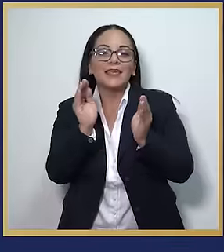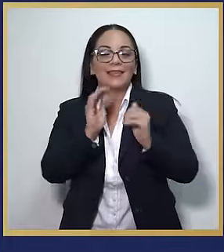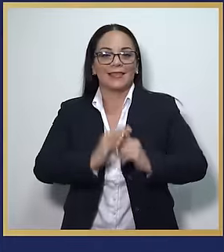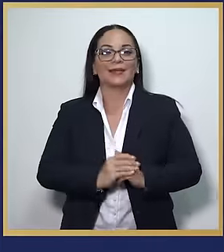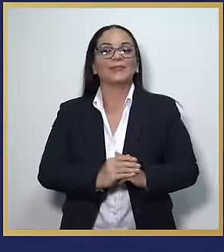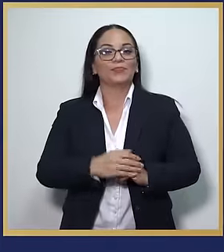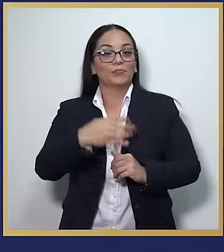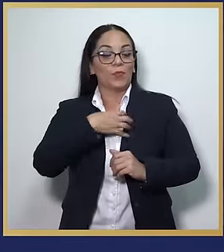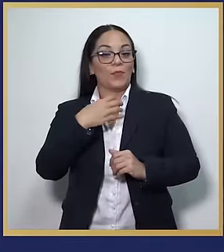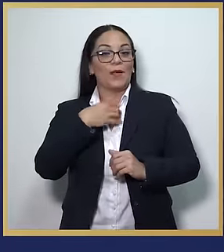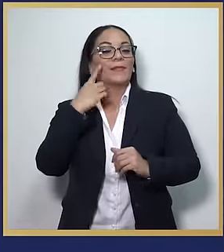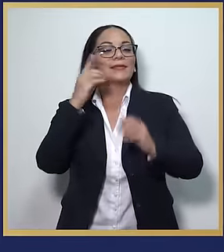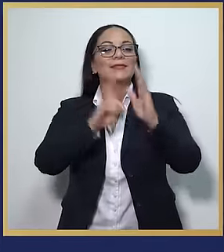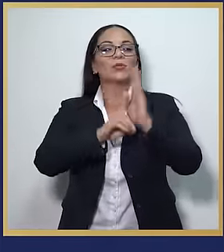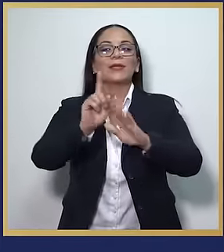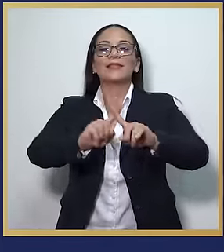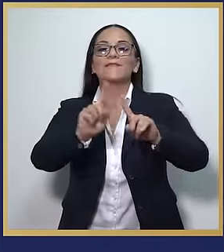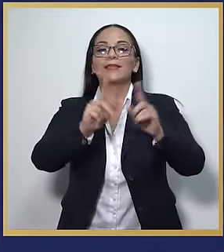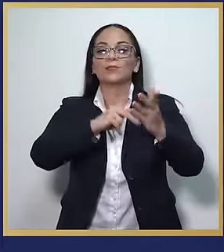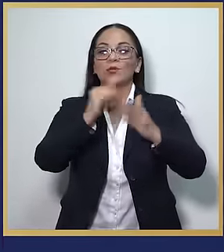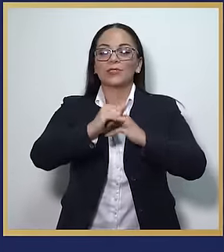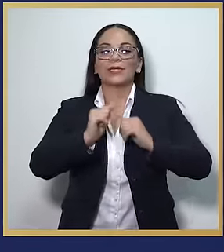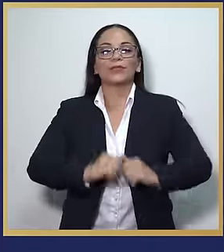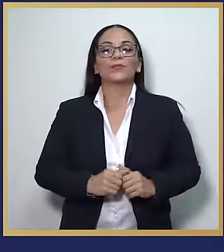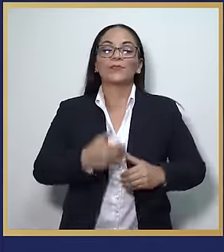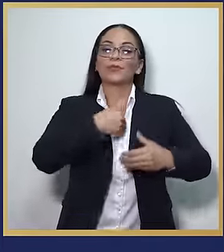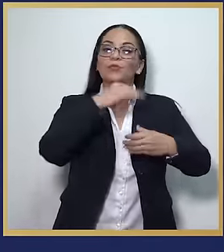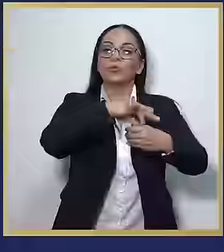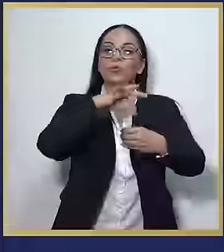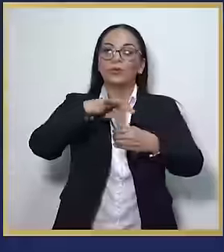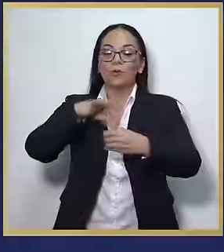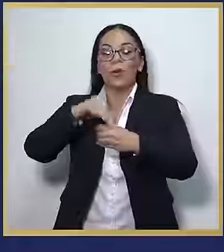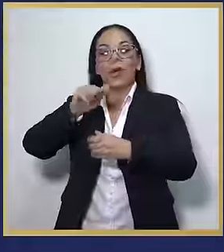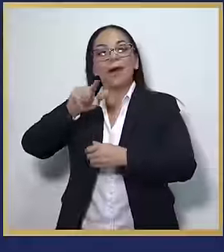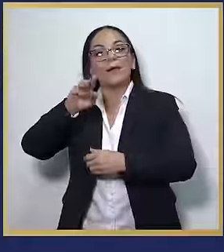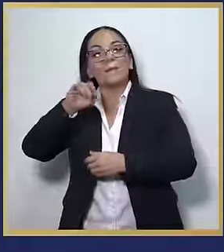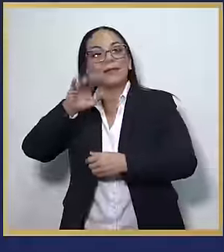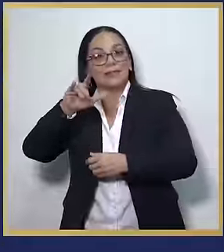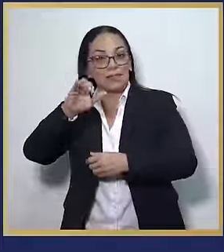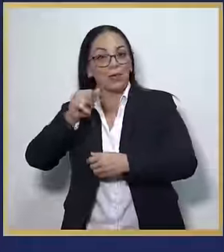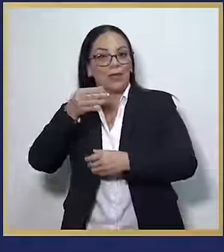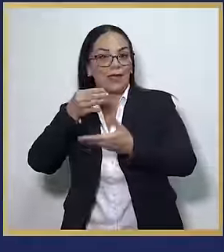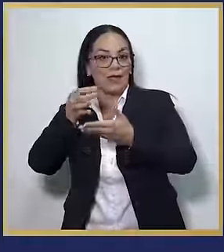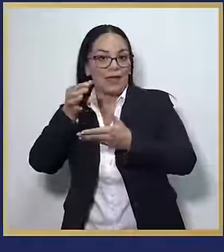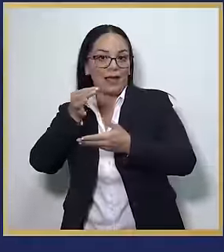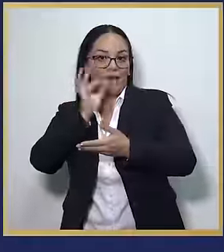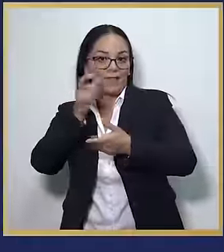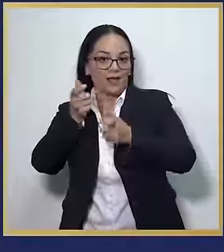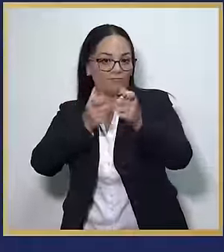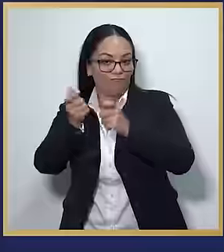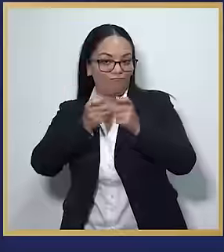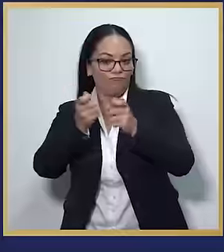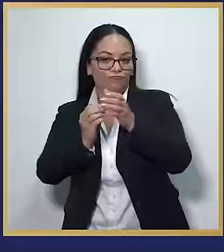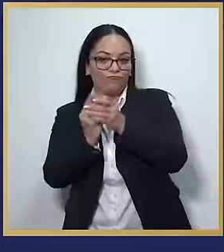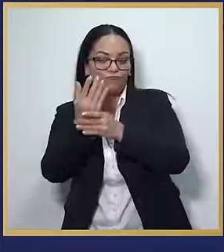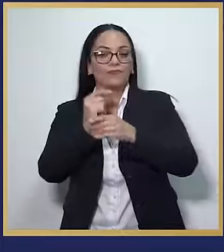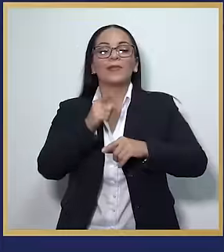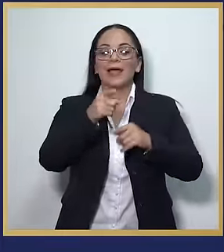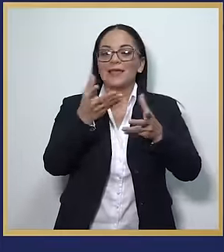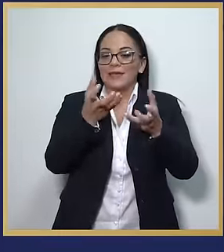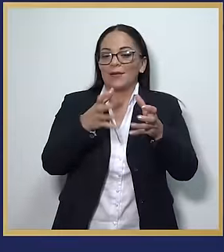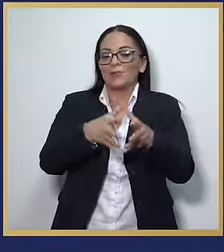tenemos por acá para desarrollar los proyectos. Tenemos el cultivo de almácegos de café, tenía la necesidad de ampliar un poco la